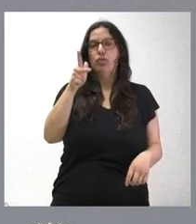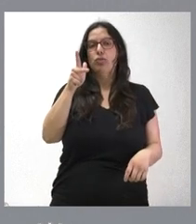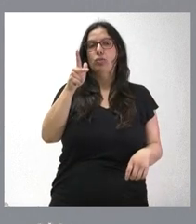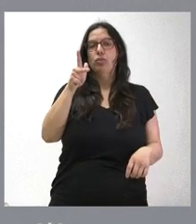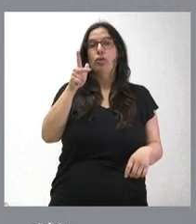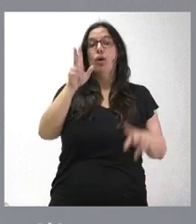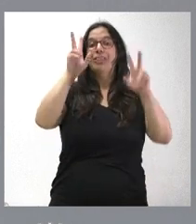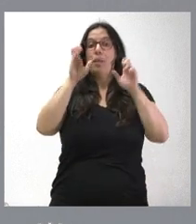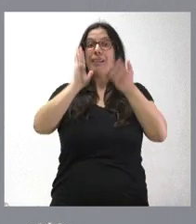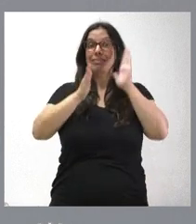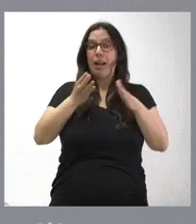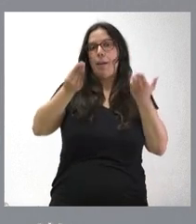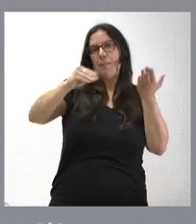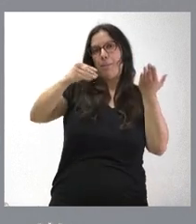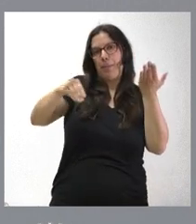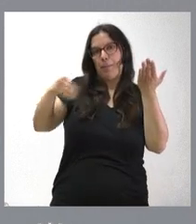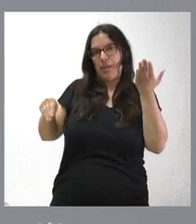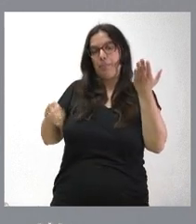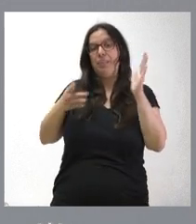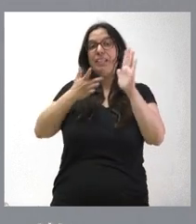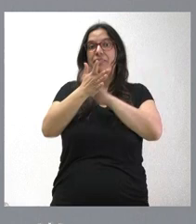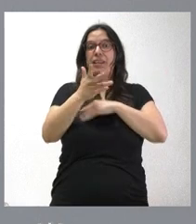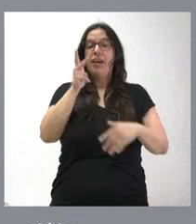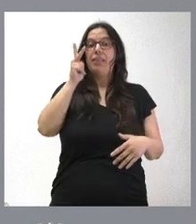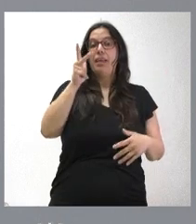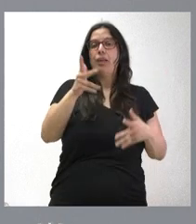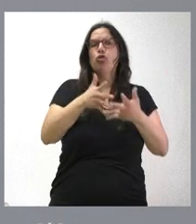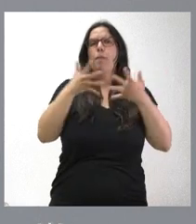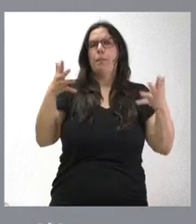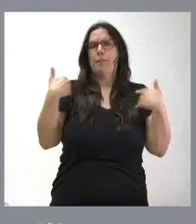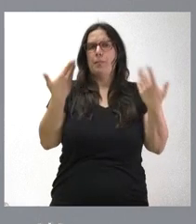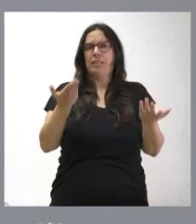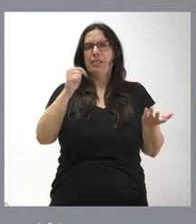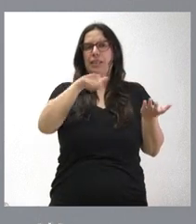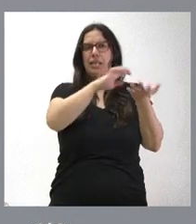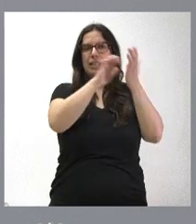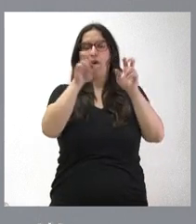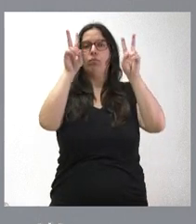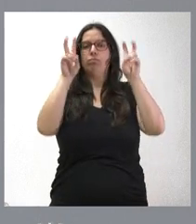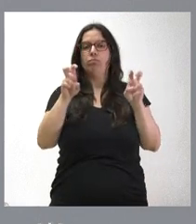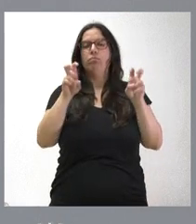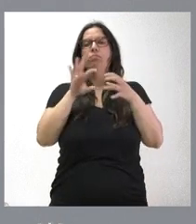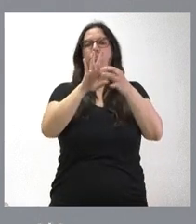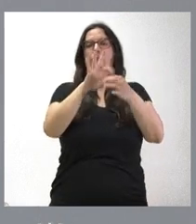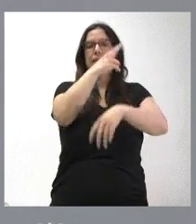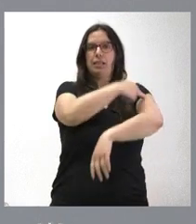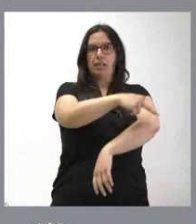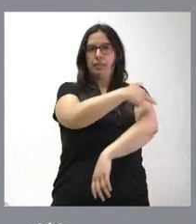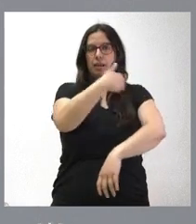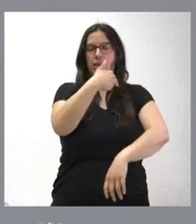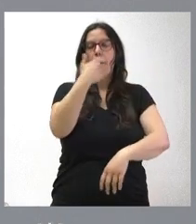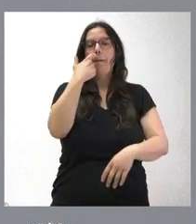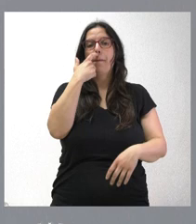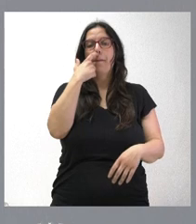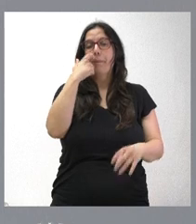novedades terapéuticas. Por tanto, ampliamos derechos en Castilla y León, lo ampliamos en materia sanitaria y, muy